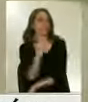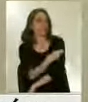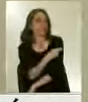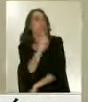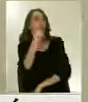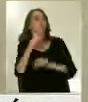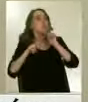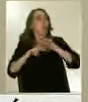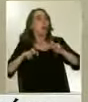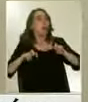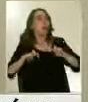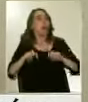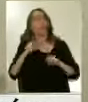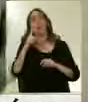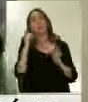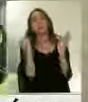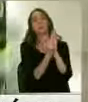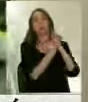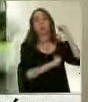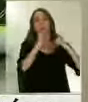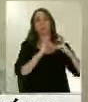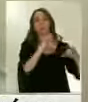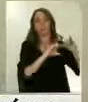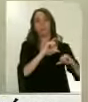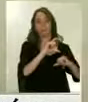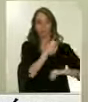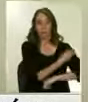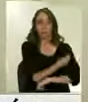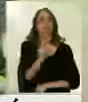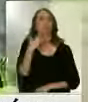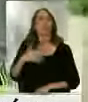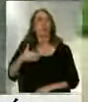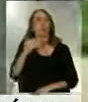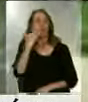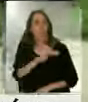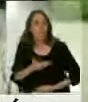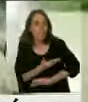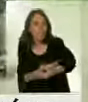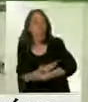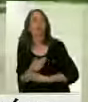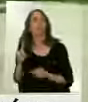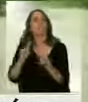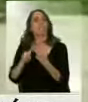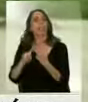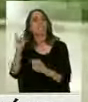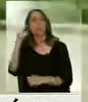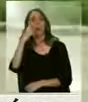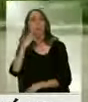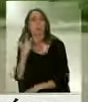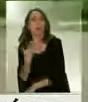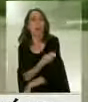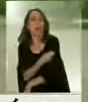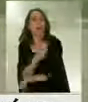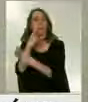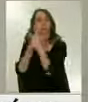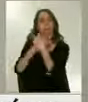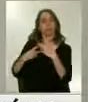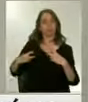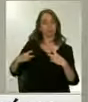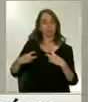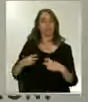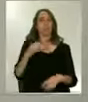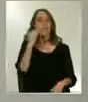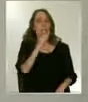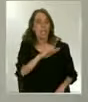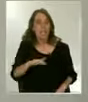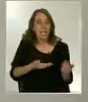con una de las vacunas. Ahora, ¿por qué es importante que los niños también participen de estos estudios? Mire. Sabemos que los niños y